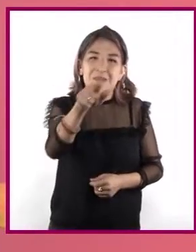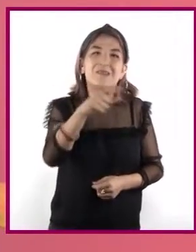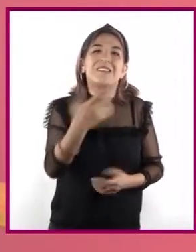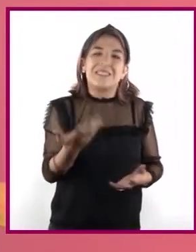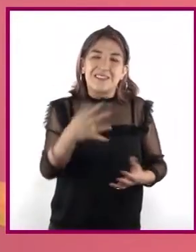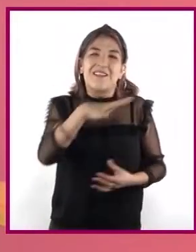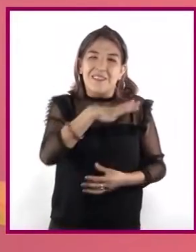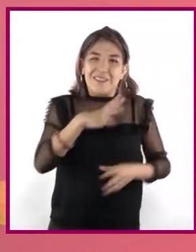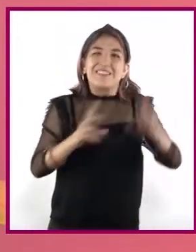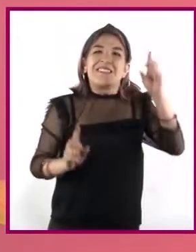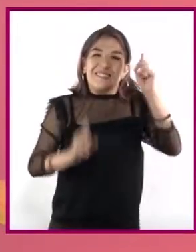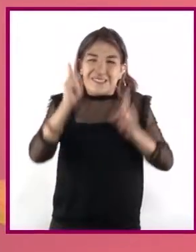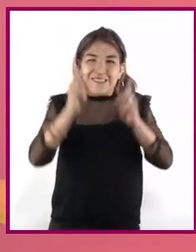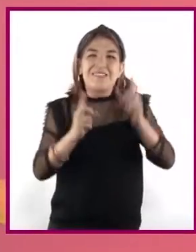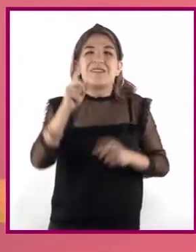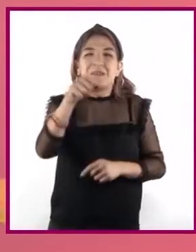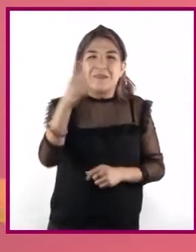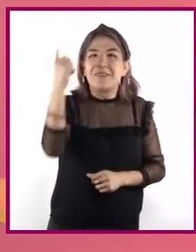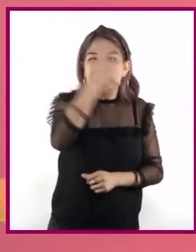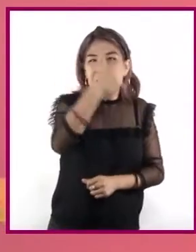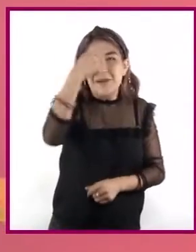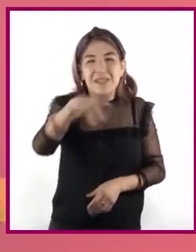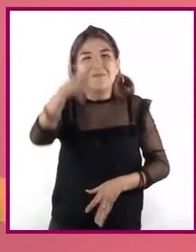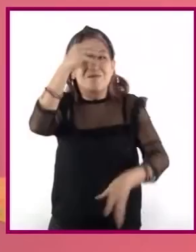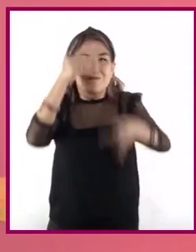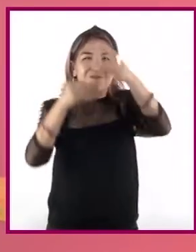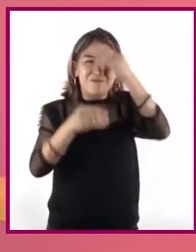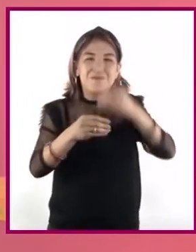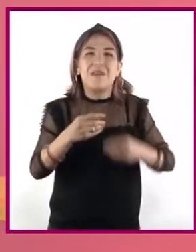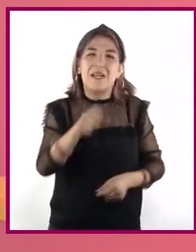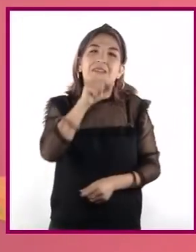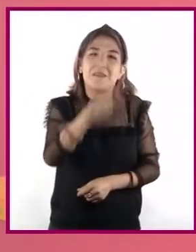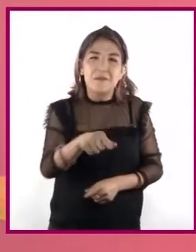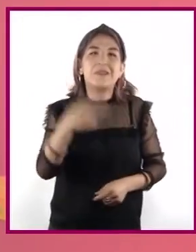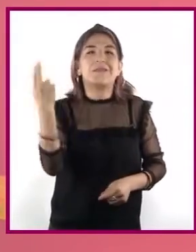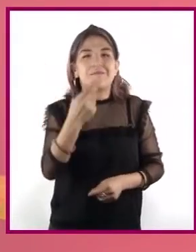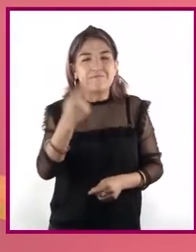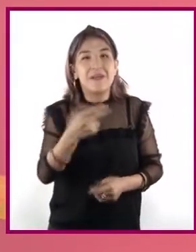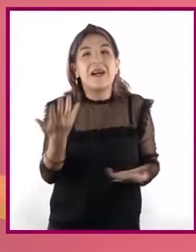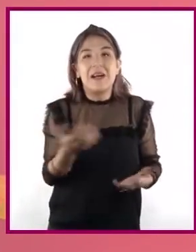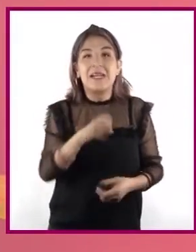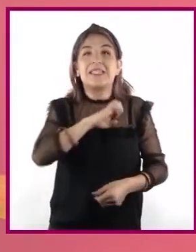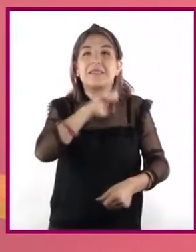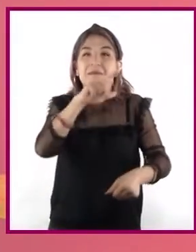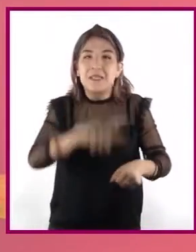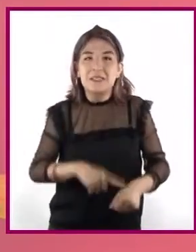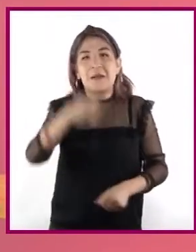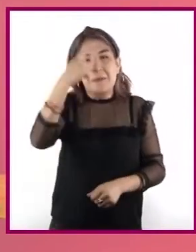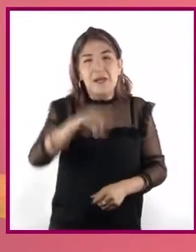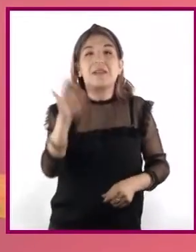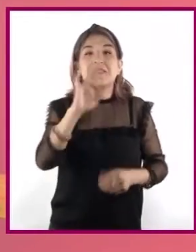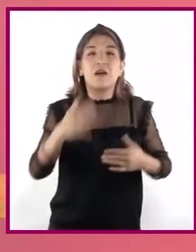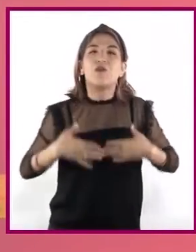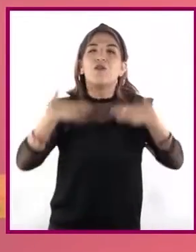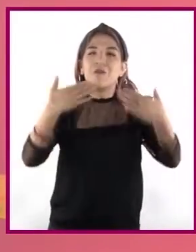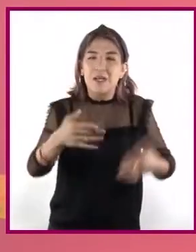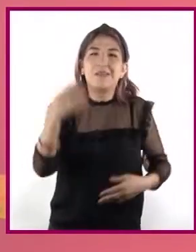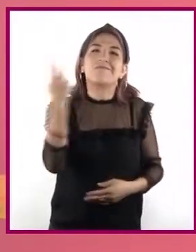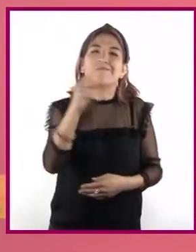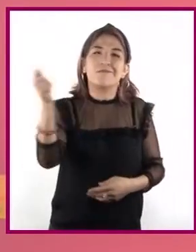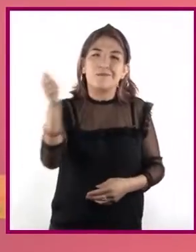dificultades para consolidar algunos aprendizajes. Asimismo que hay necesidades específicas que confiamos sean